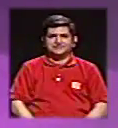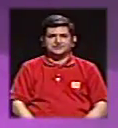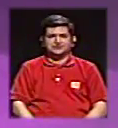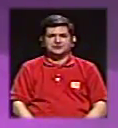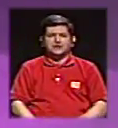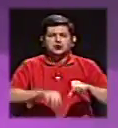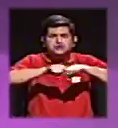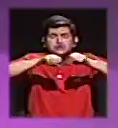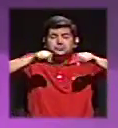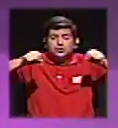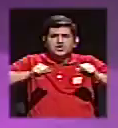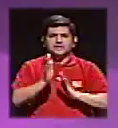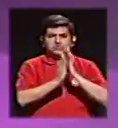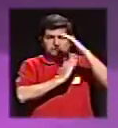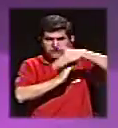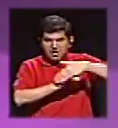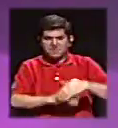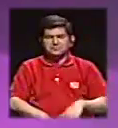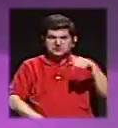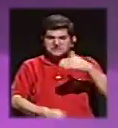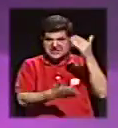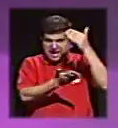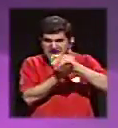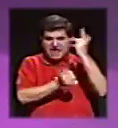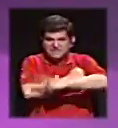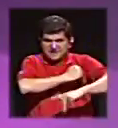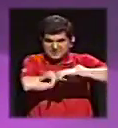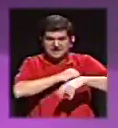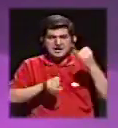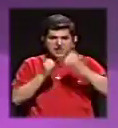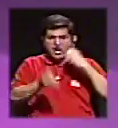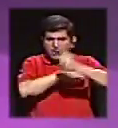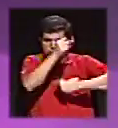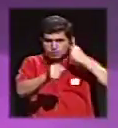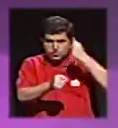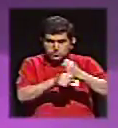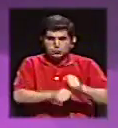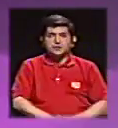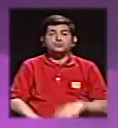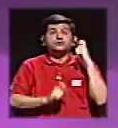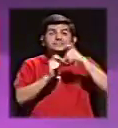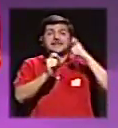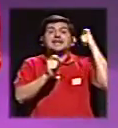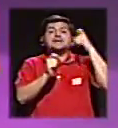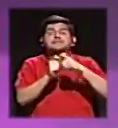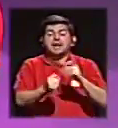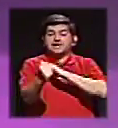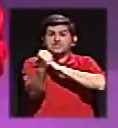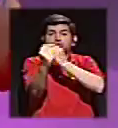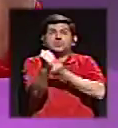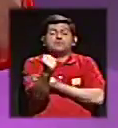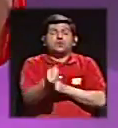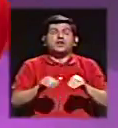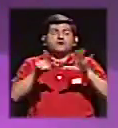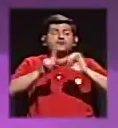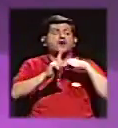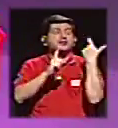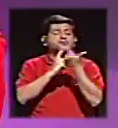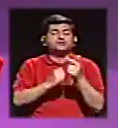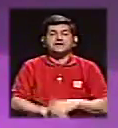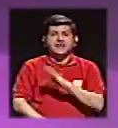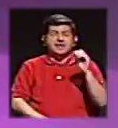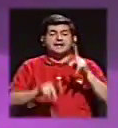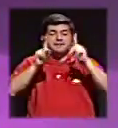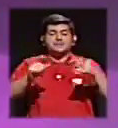grandes chorizos y los grandes abusos que se han frenado en este país en los últimos años, han sido precisamente por el poder de las redes sociales y por la